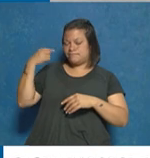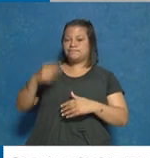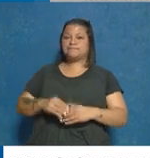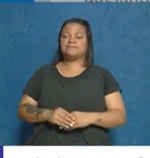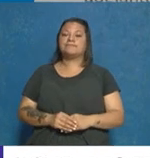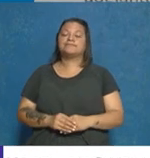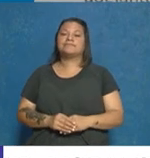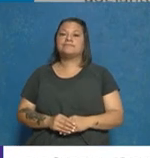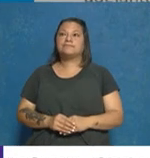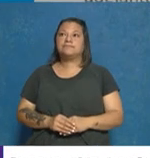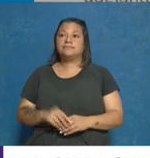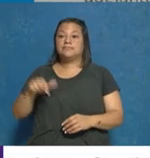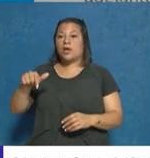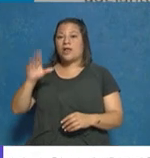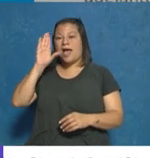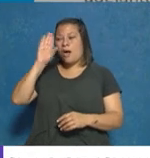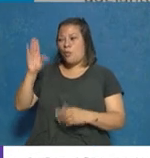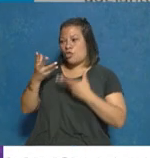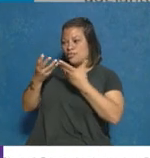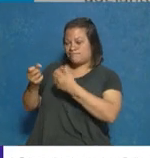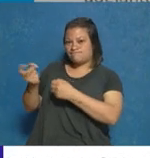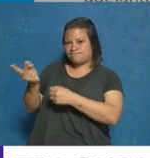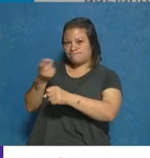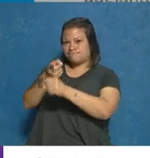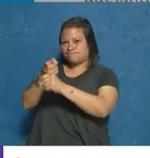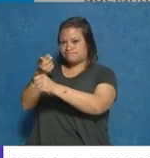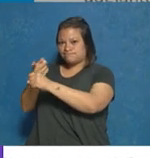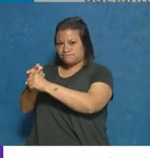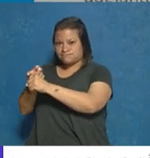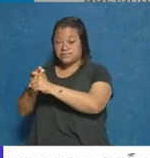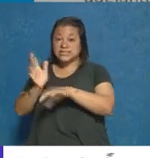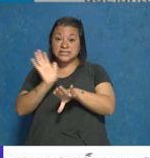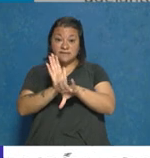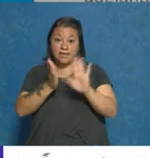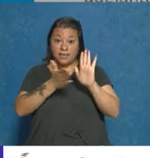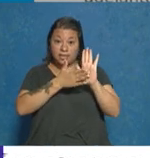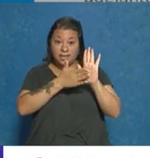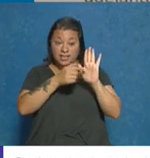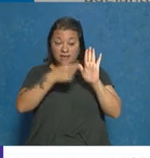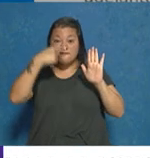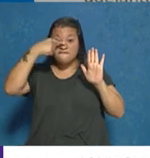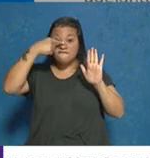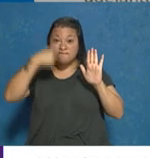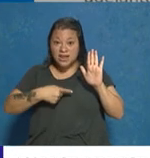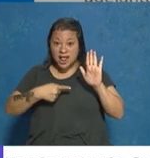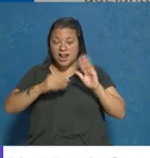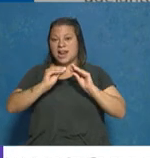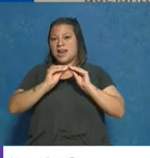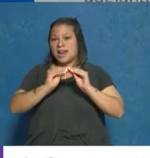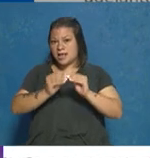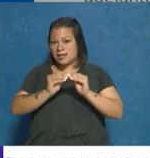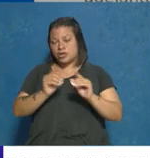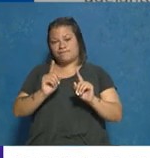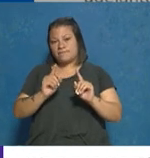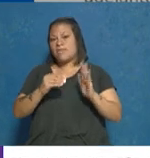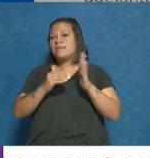vista, en este caso, de la defensa. No significa que esto sea, en realidad, el punto de vista final del caso. Habrá que ver lo que opina